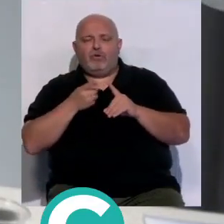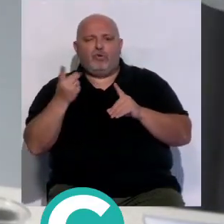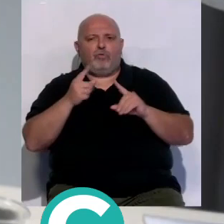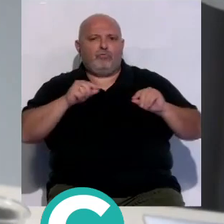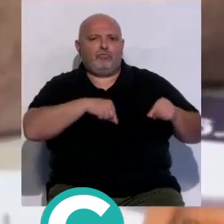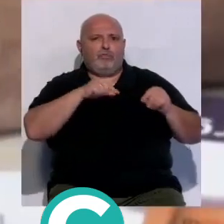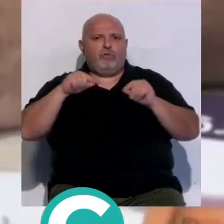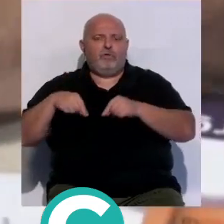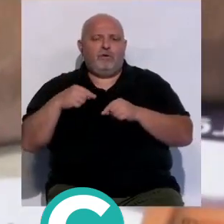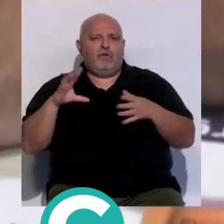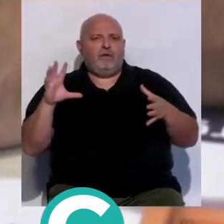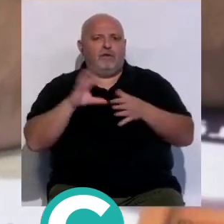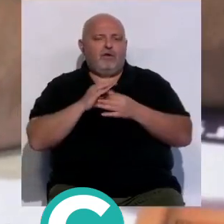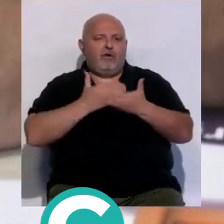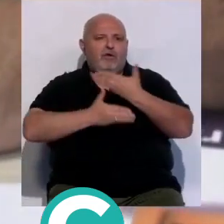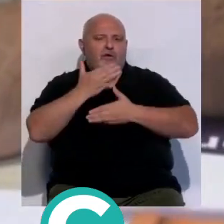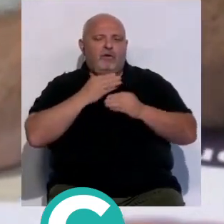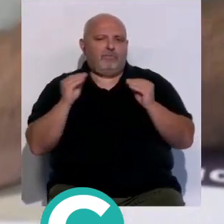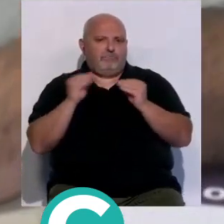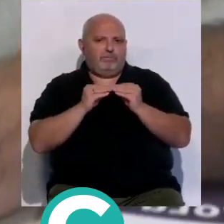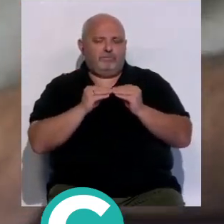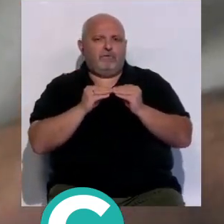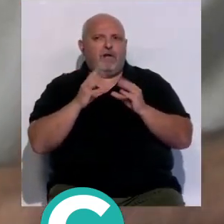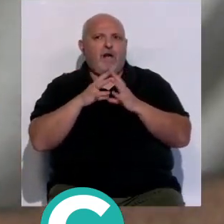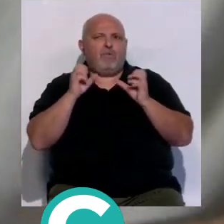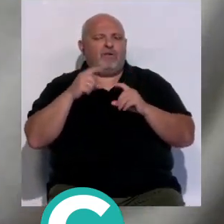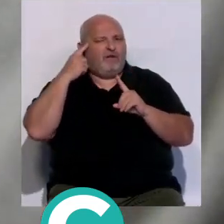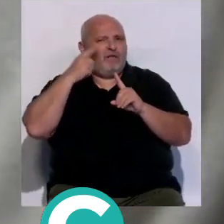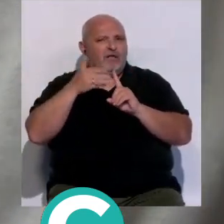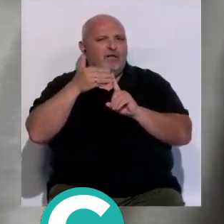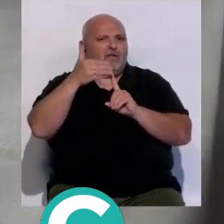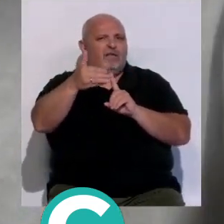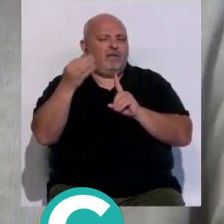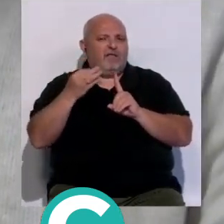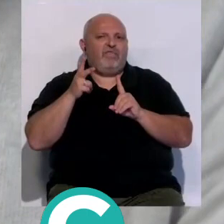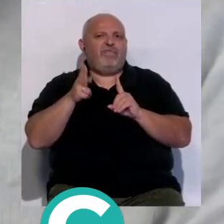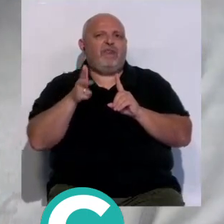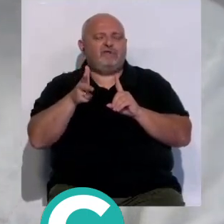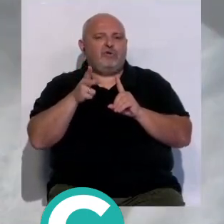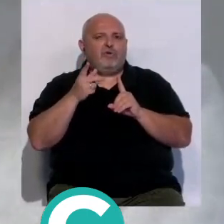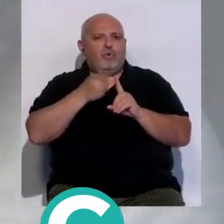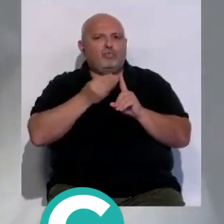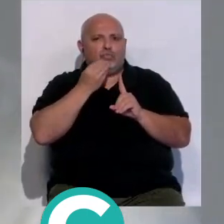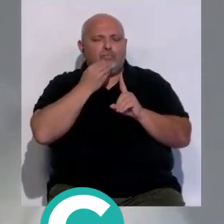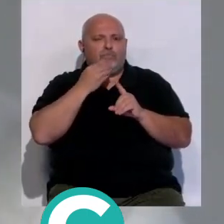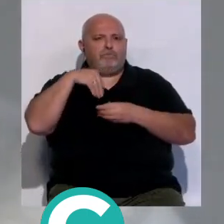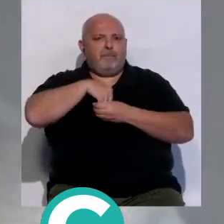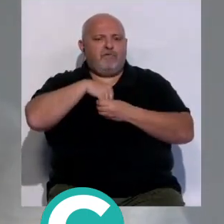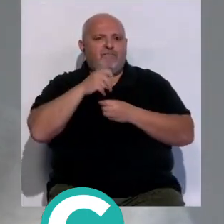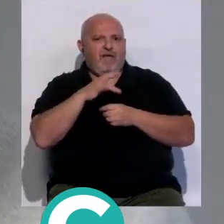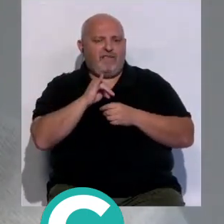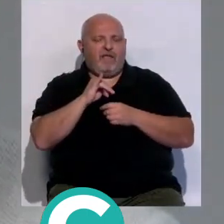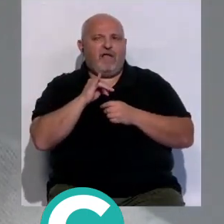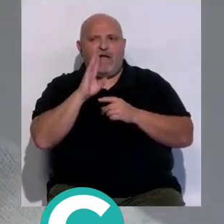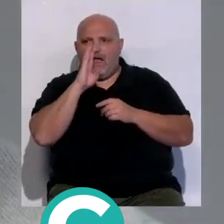suscrito un convenio marco de colaboración mutua un acuerdo que persigue fortalecer los derechos como consumidores de los miembros de Fegadi